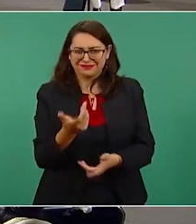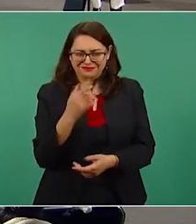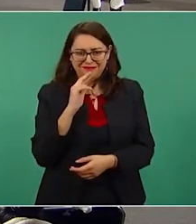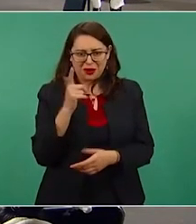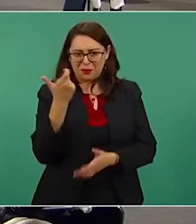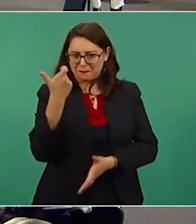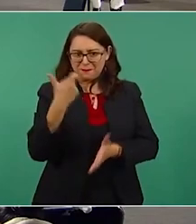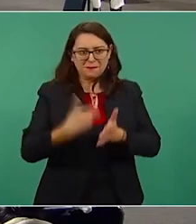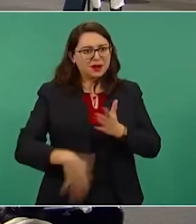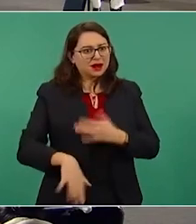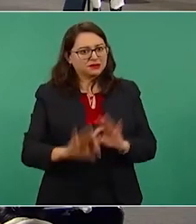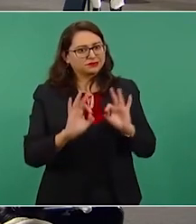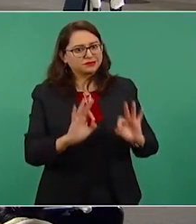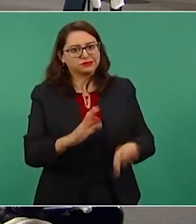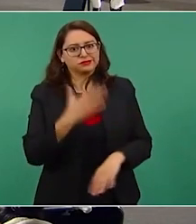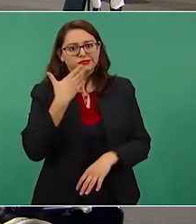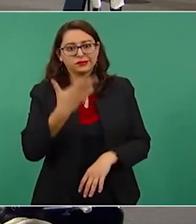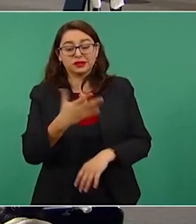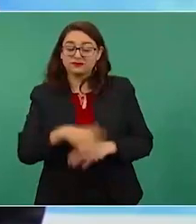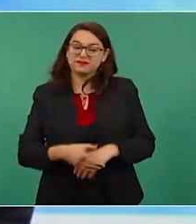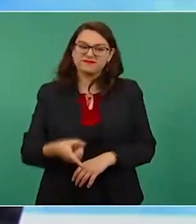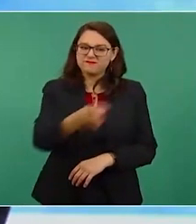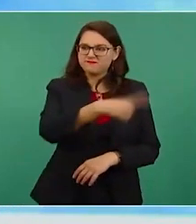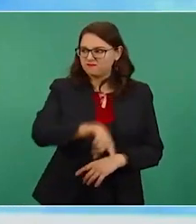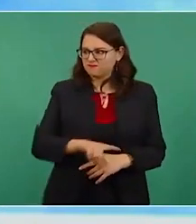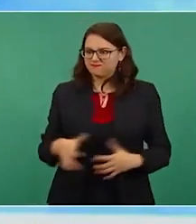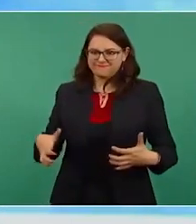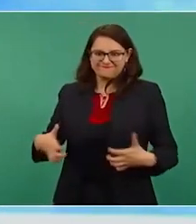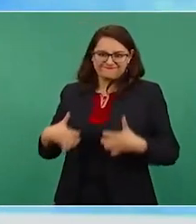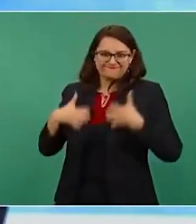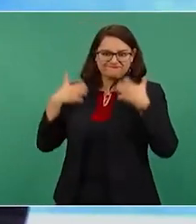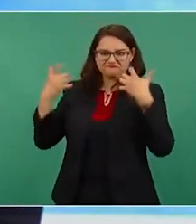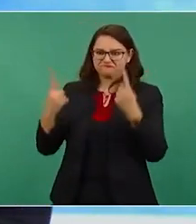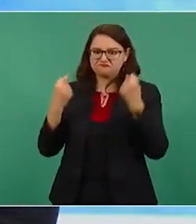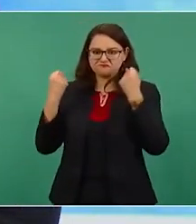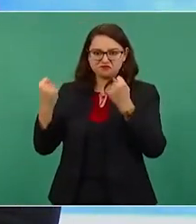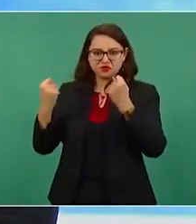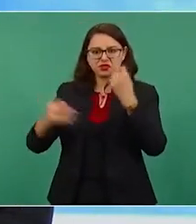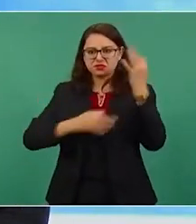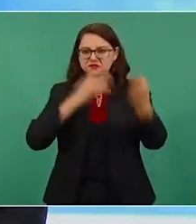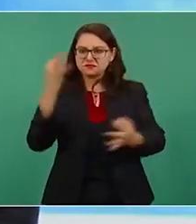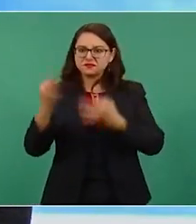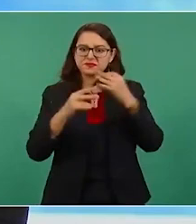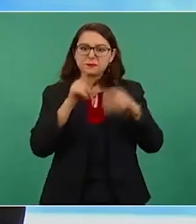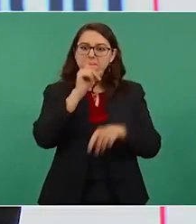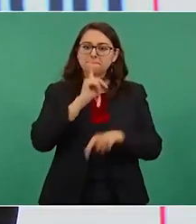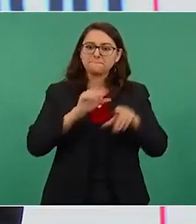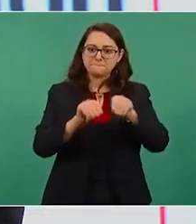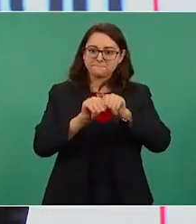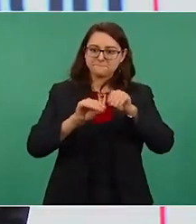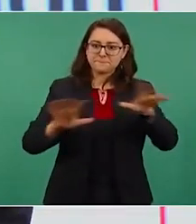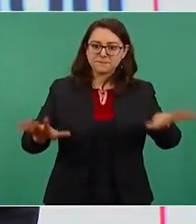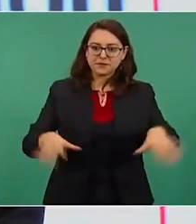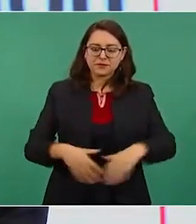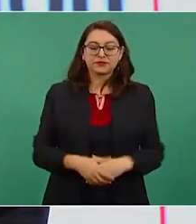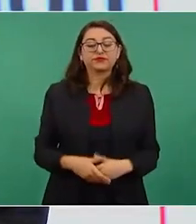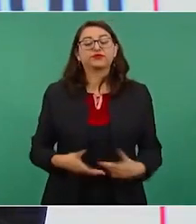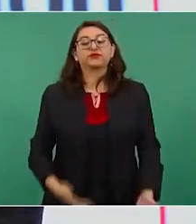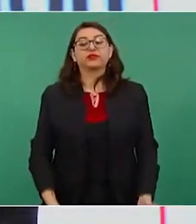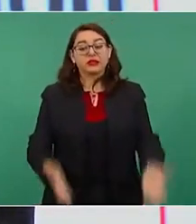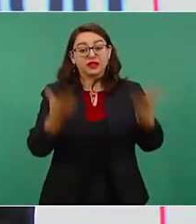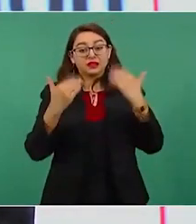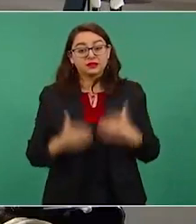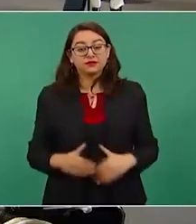medios y periodistas. La siguiente, el colmo de las fake news.